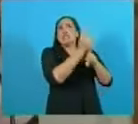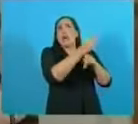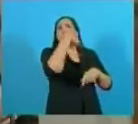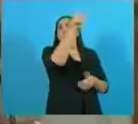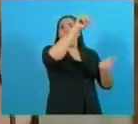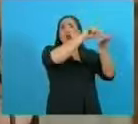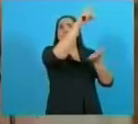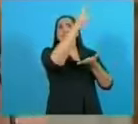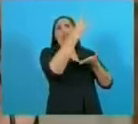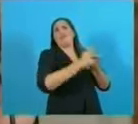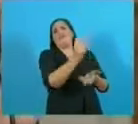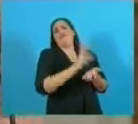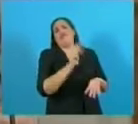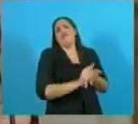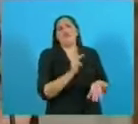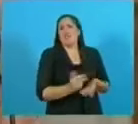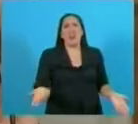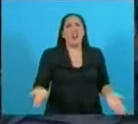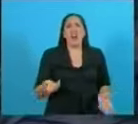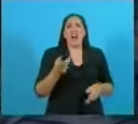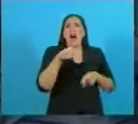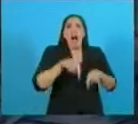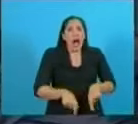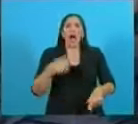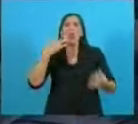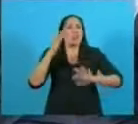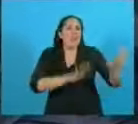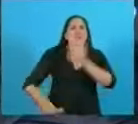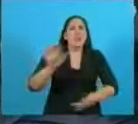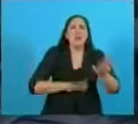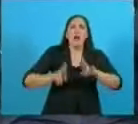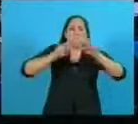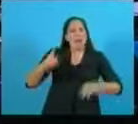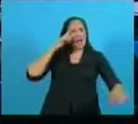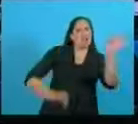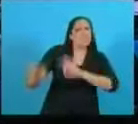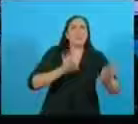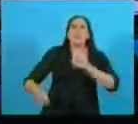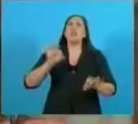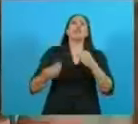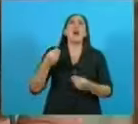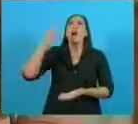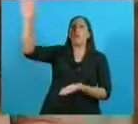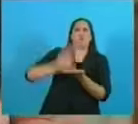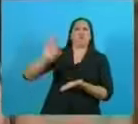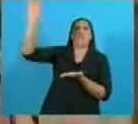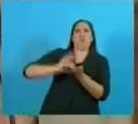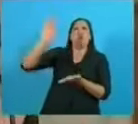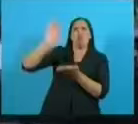a tener relaciones normales, comunes y diplomáticas, económicas y estratégicas con aquellos que nos vienen a ofrecer inversiones,